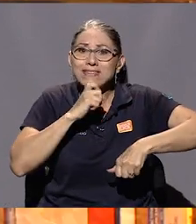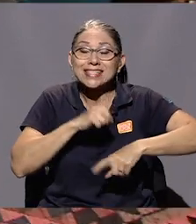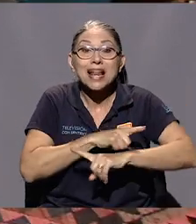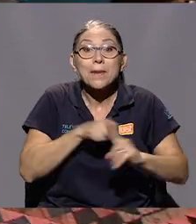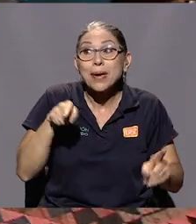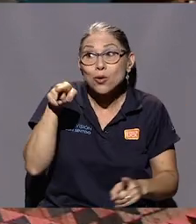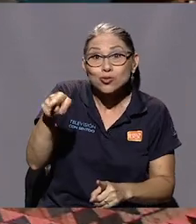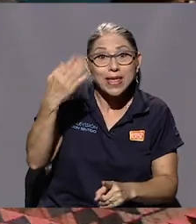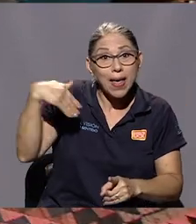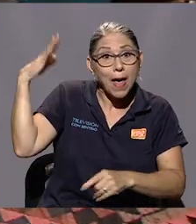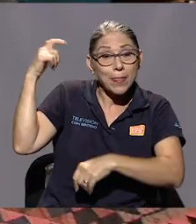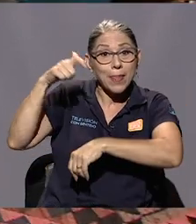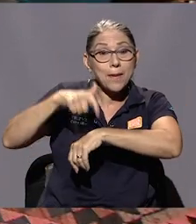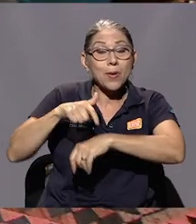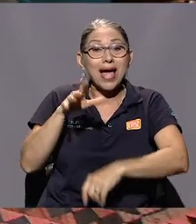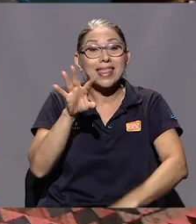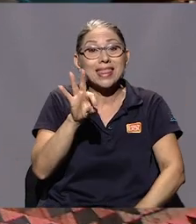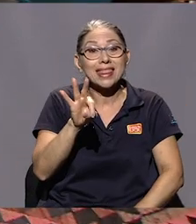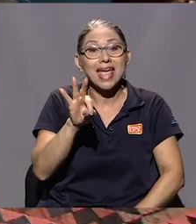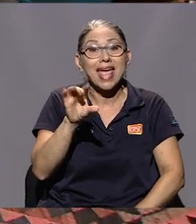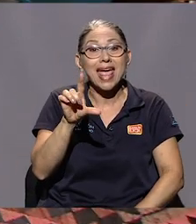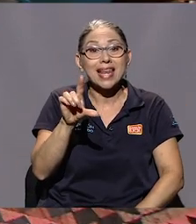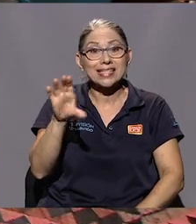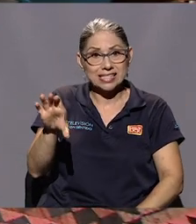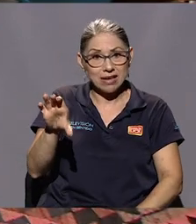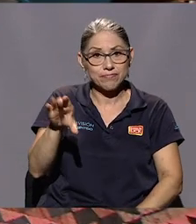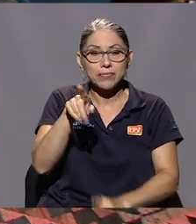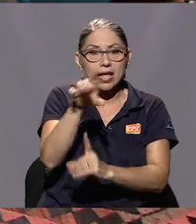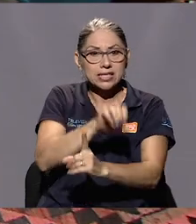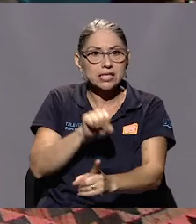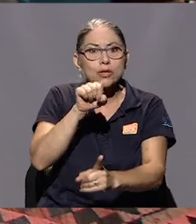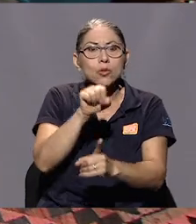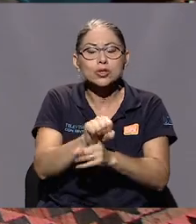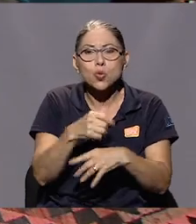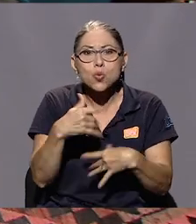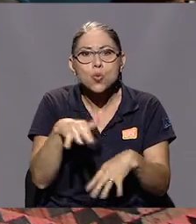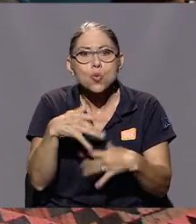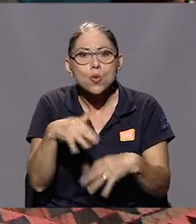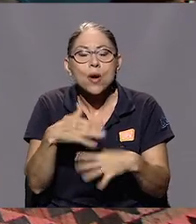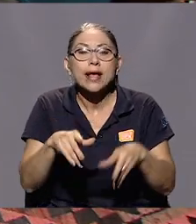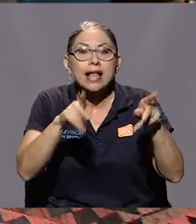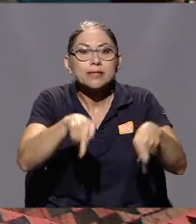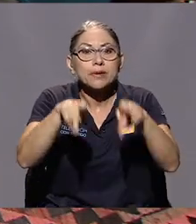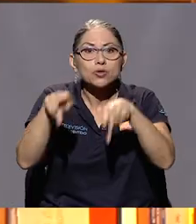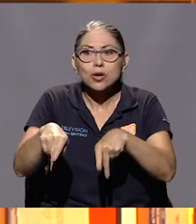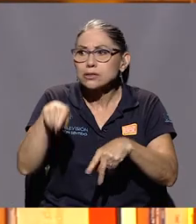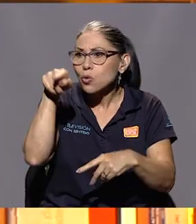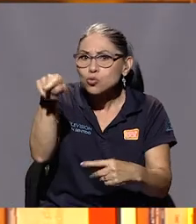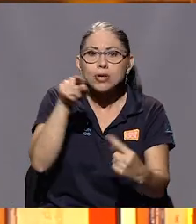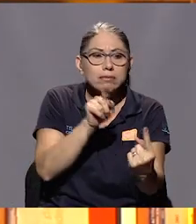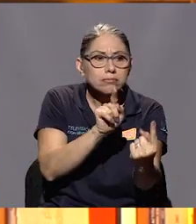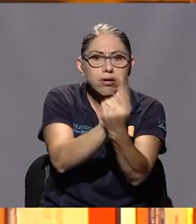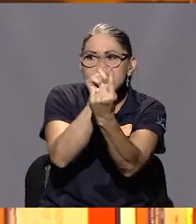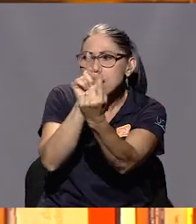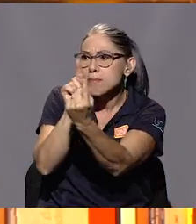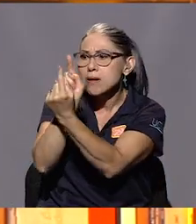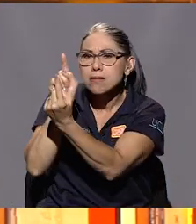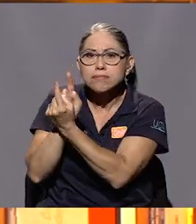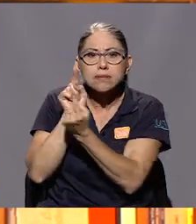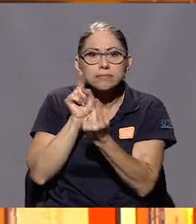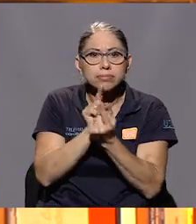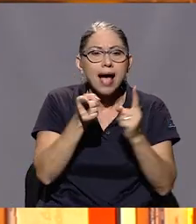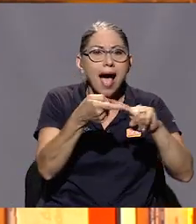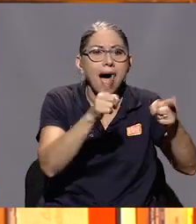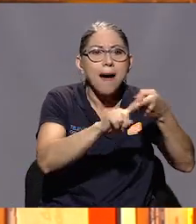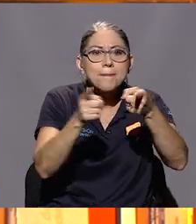en época de TLC, esa situación ardía en las personas y cuando usted se encontraba amigos y amigas